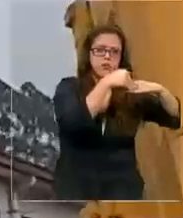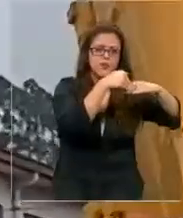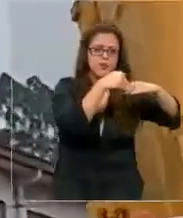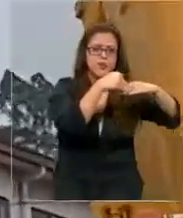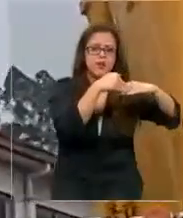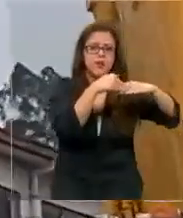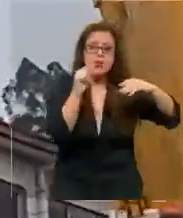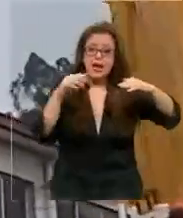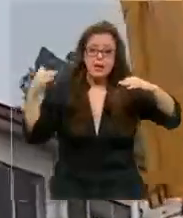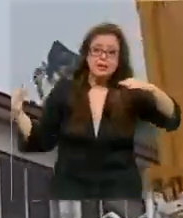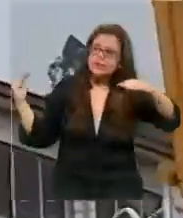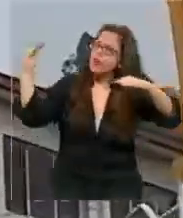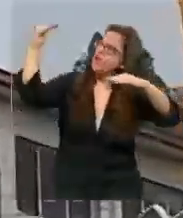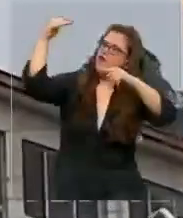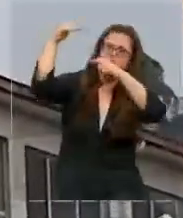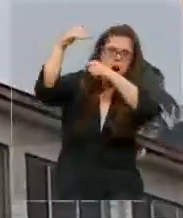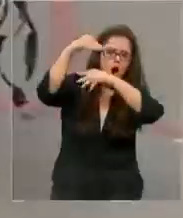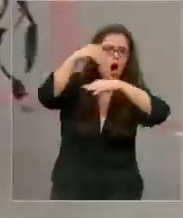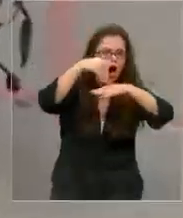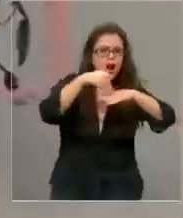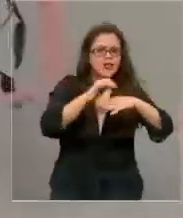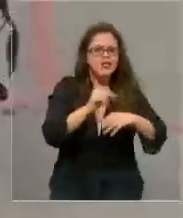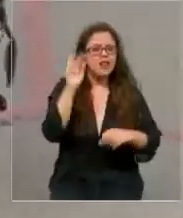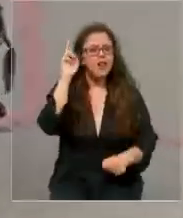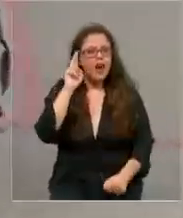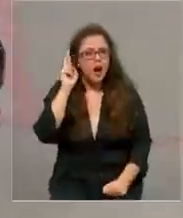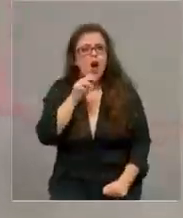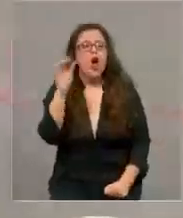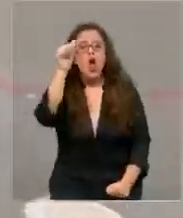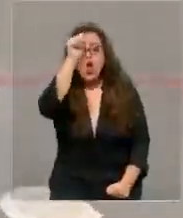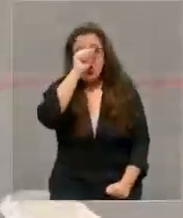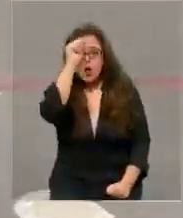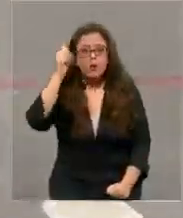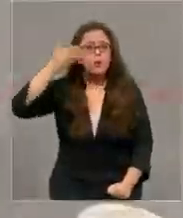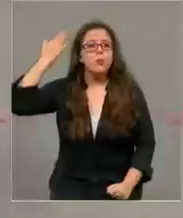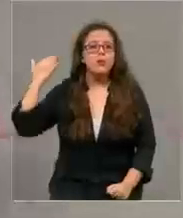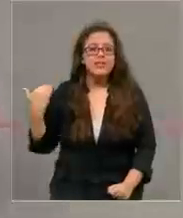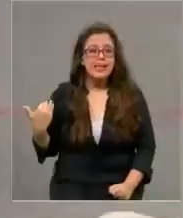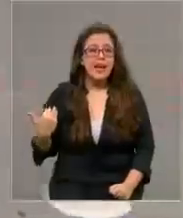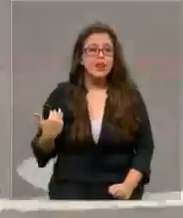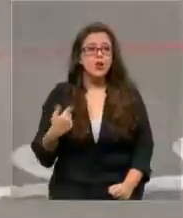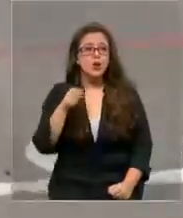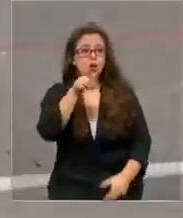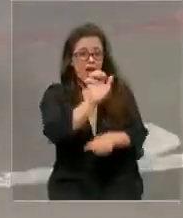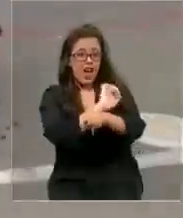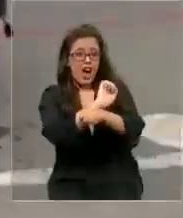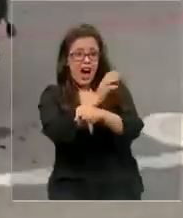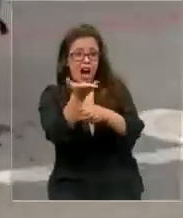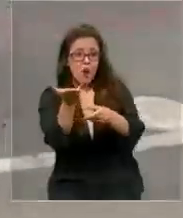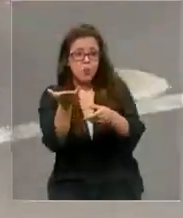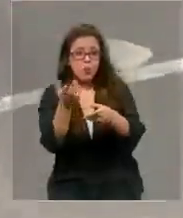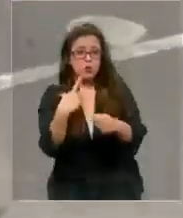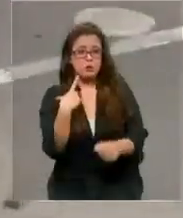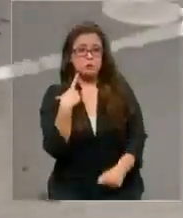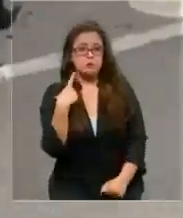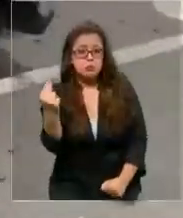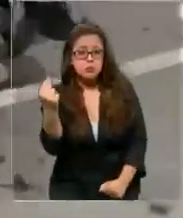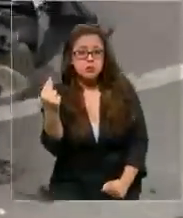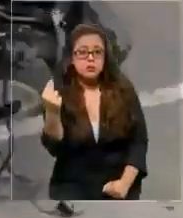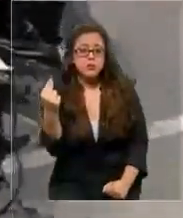el techo de ese colegio. Esto luego de que recordemos el domingo pasado, este vehículo que iba a gran velocidad